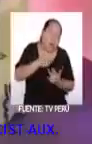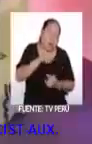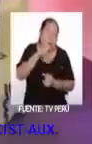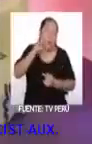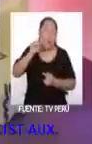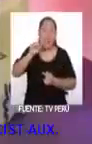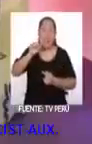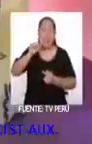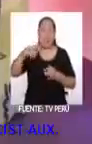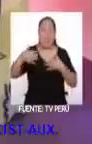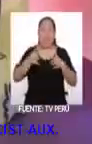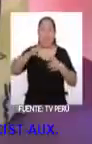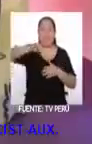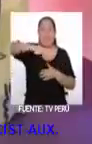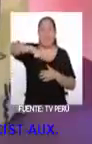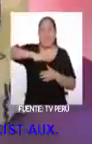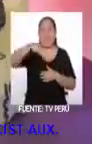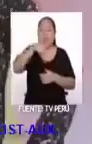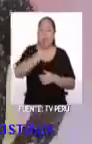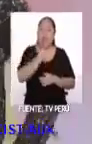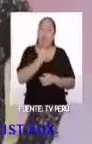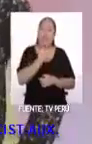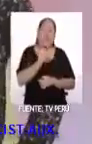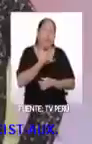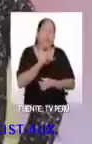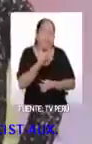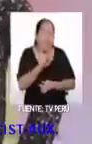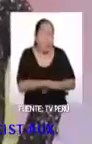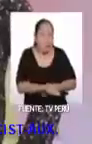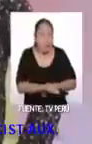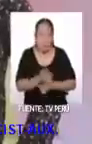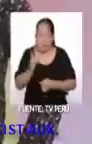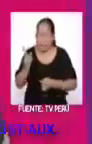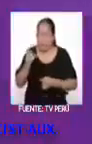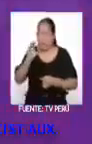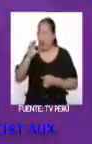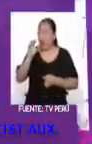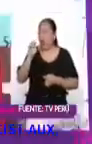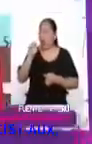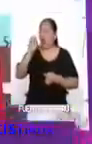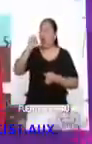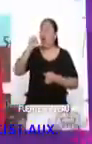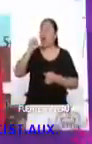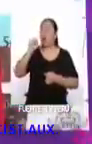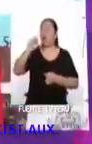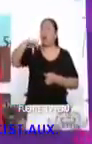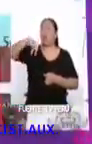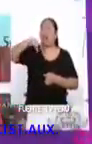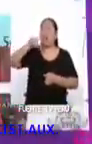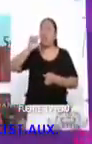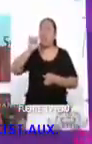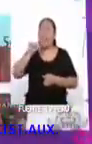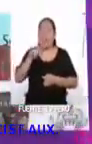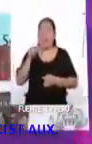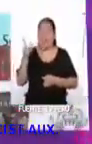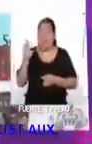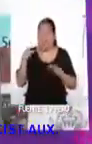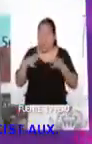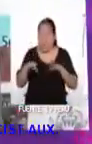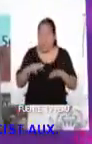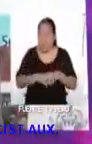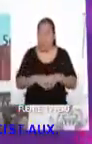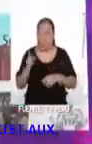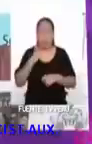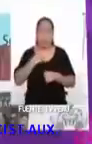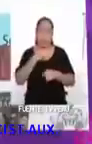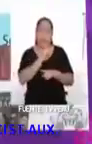favorito. ¿Has hecho cosplay alguna vez? La verdad que no he hecho cosplay. Me encanta el cosplay porque, de hecho, los chicos son